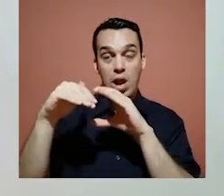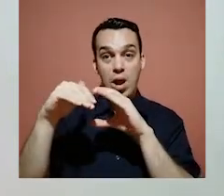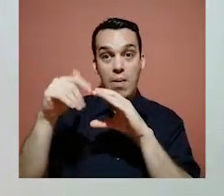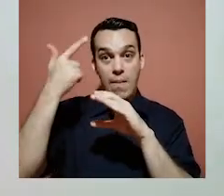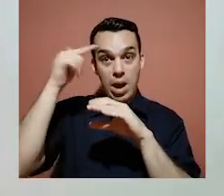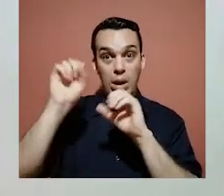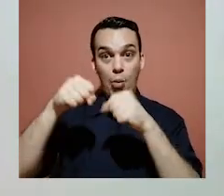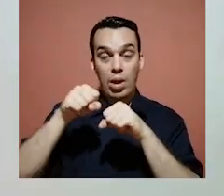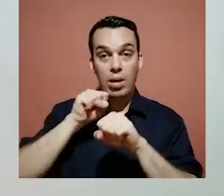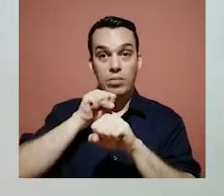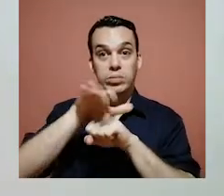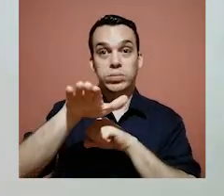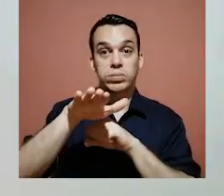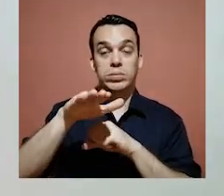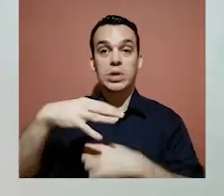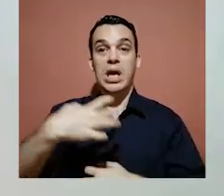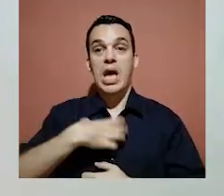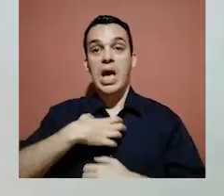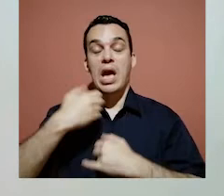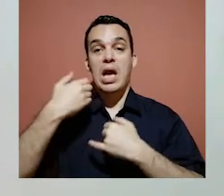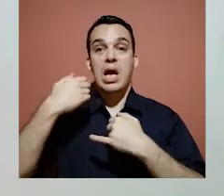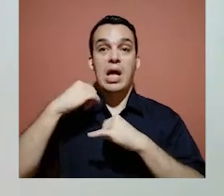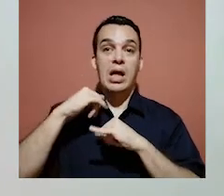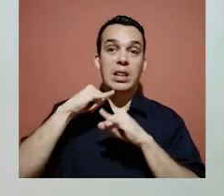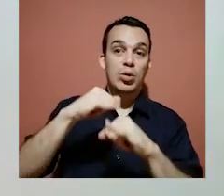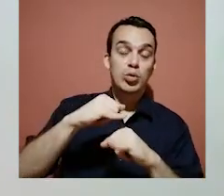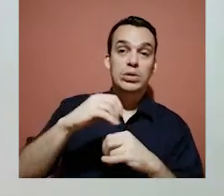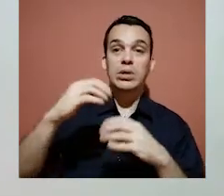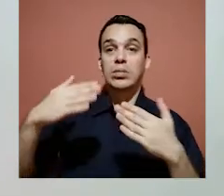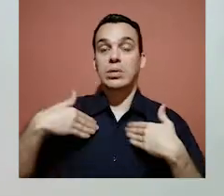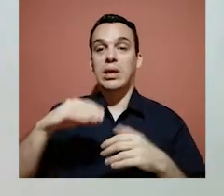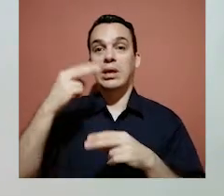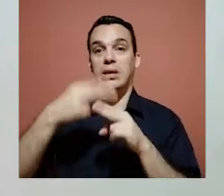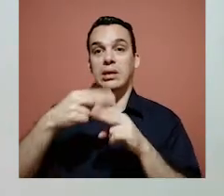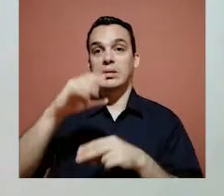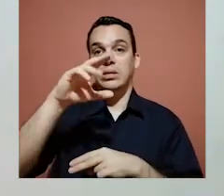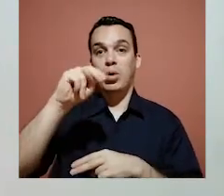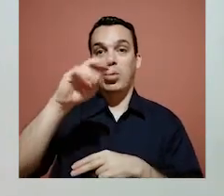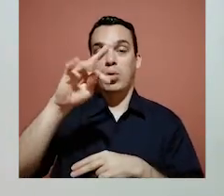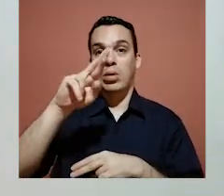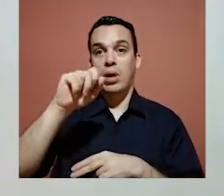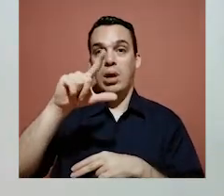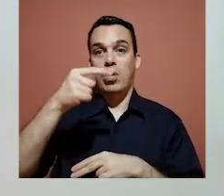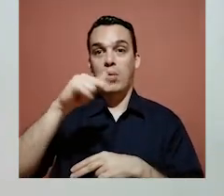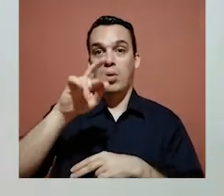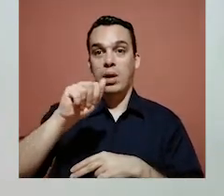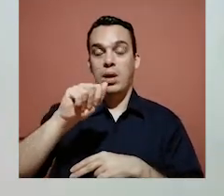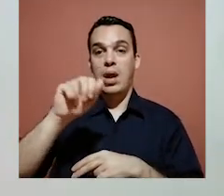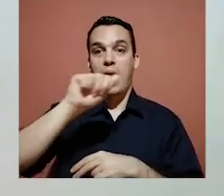electrónico para que puedan poner sus quejas, denuncias o felicitaciones, que es contraloría.heredia